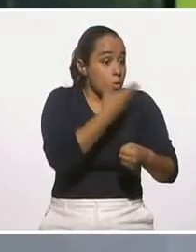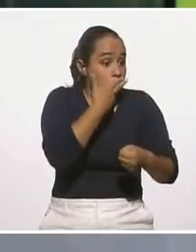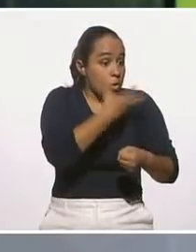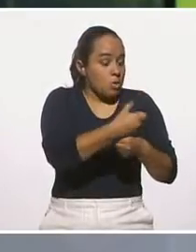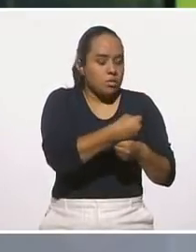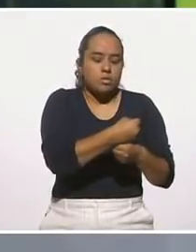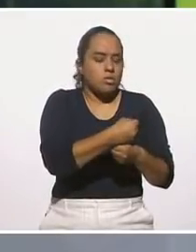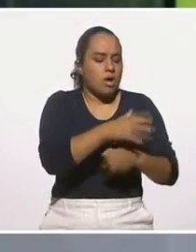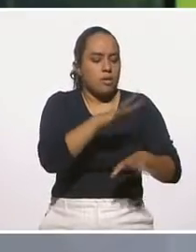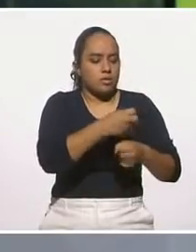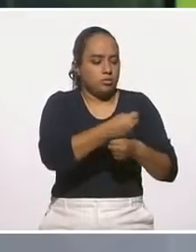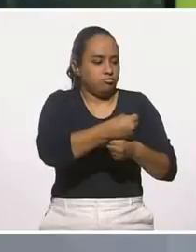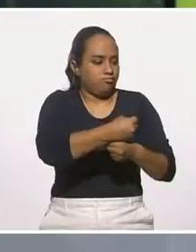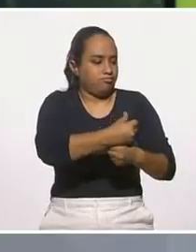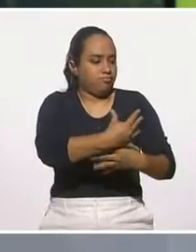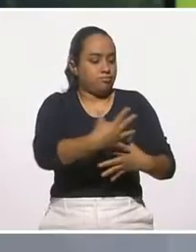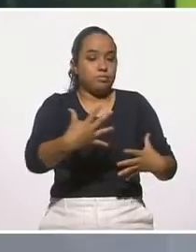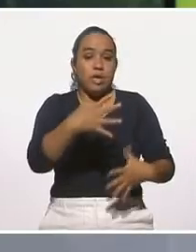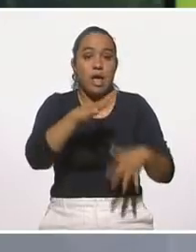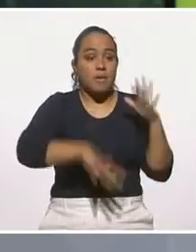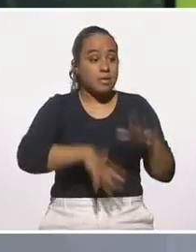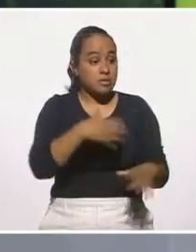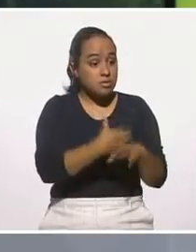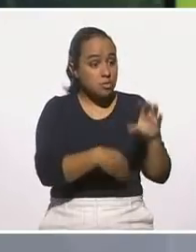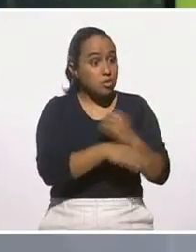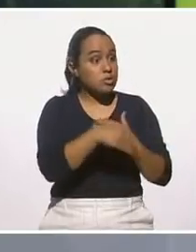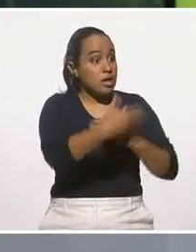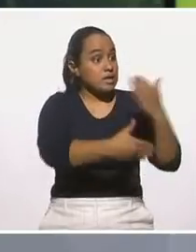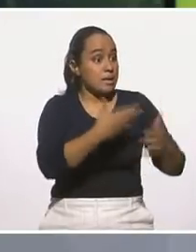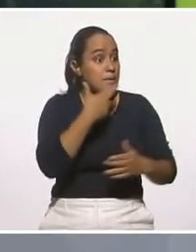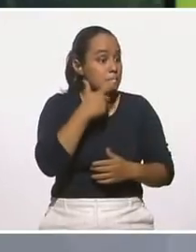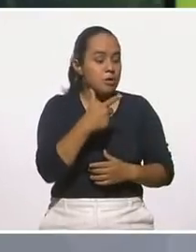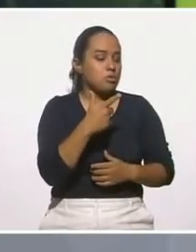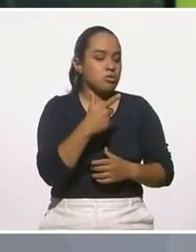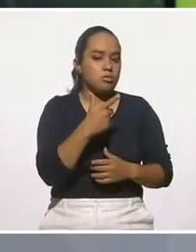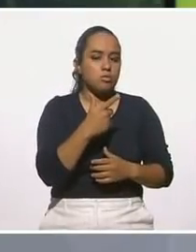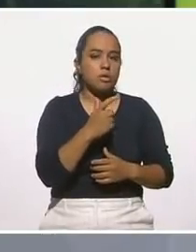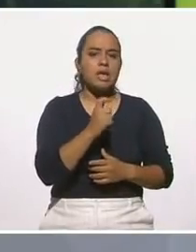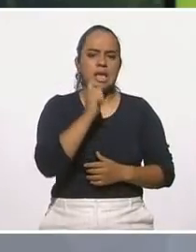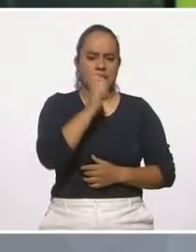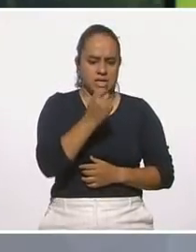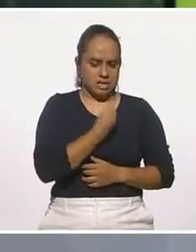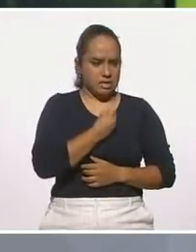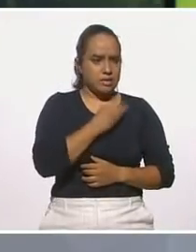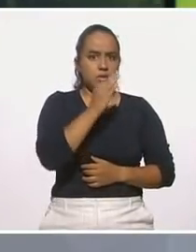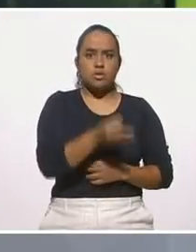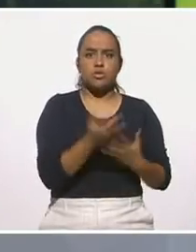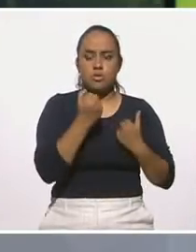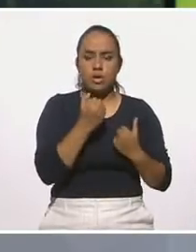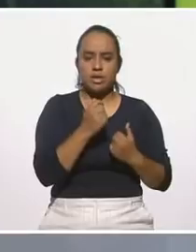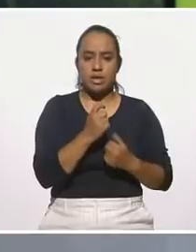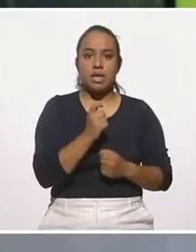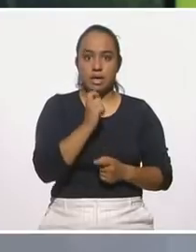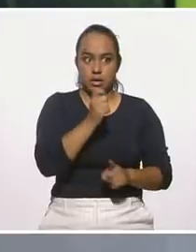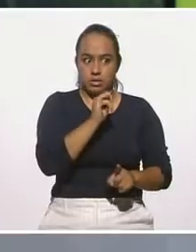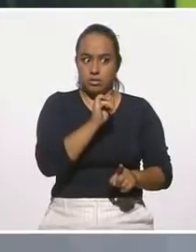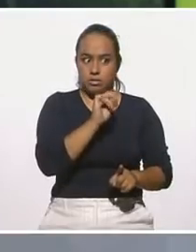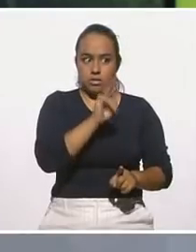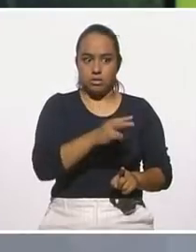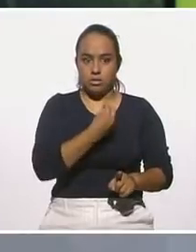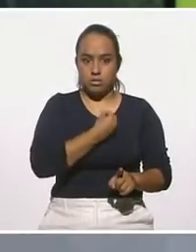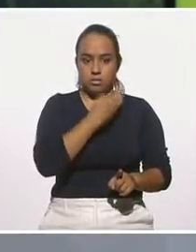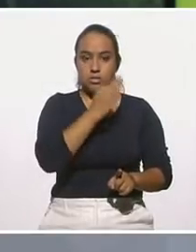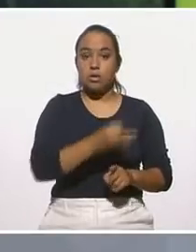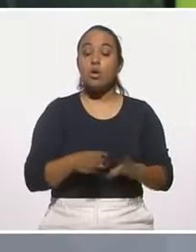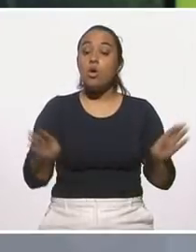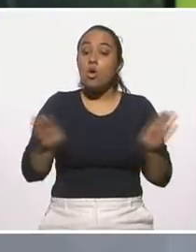sí, porque habrá cosas que no van a mejorar, y eso no quiere decir no ser resiliente, eso quiere decir ser resiliente. Que no te